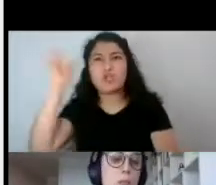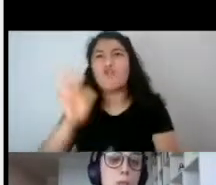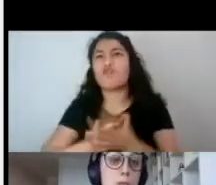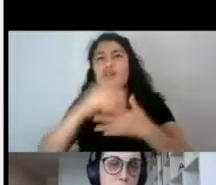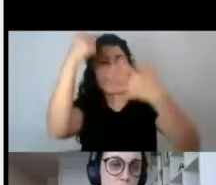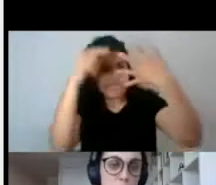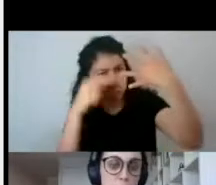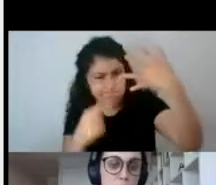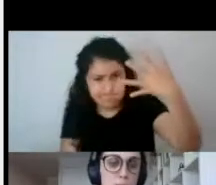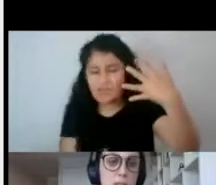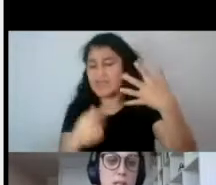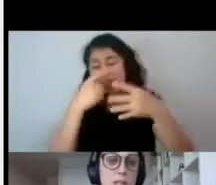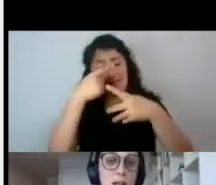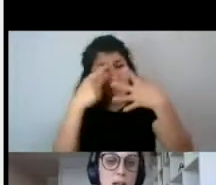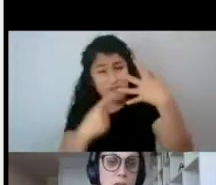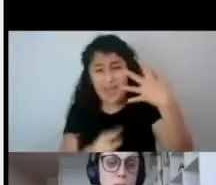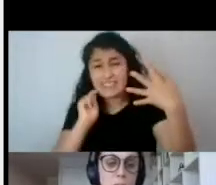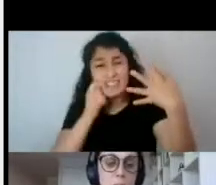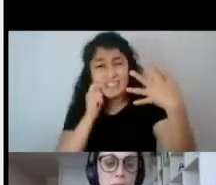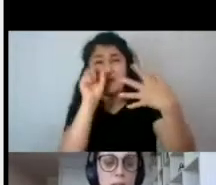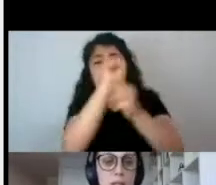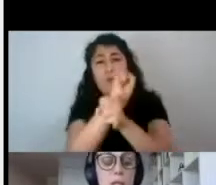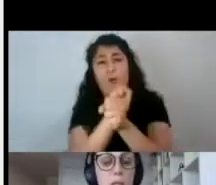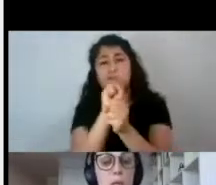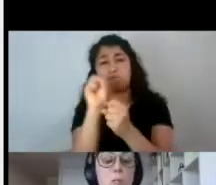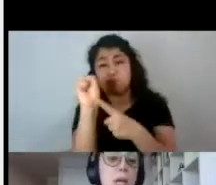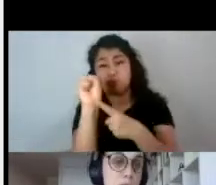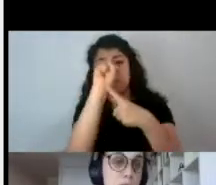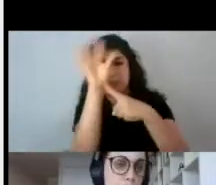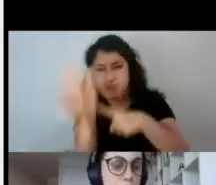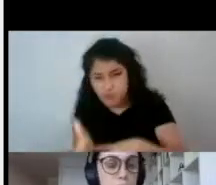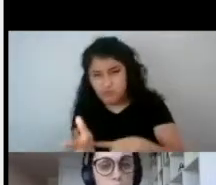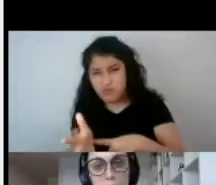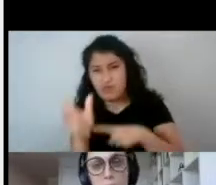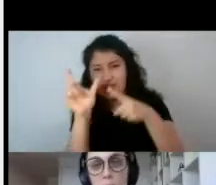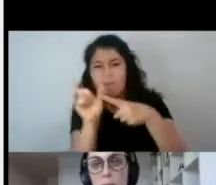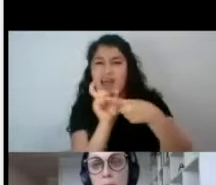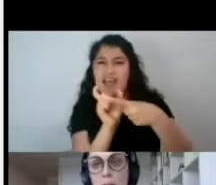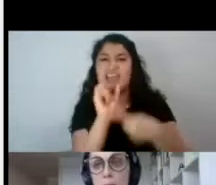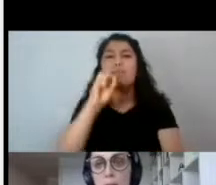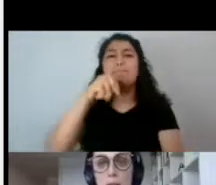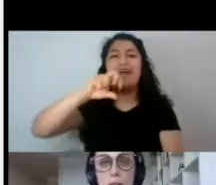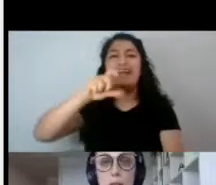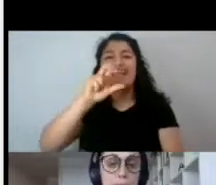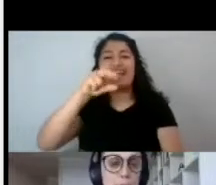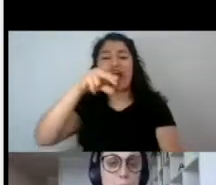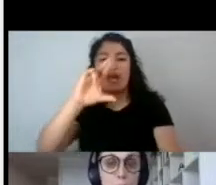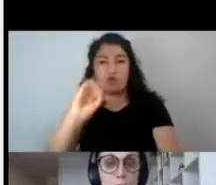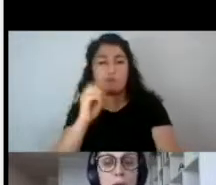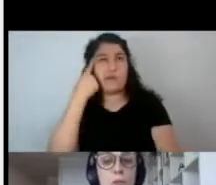muchas son las conceptualizaciones que están en torno al imaginario, pero si tuviésemos que quizás elegir